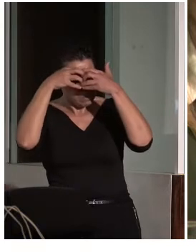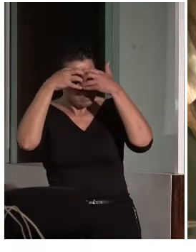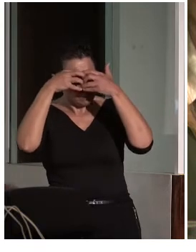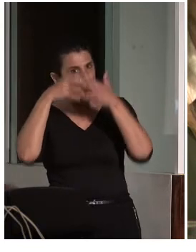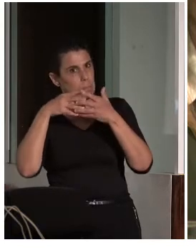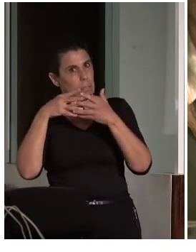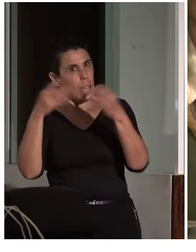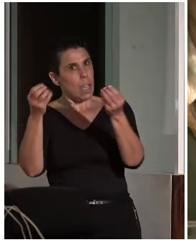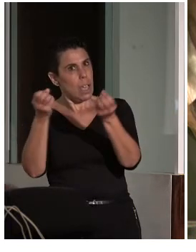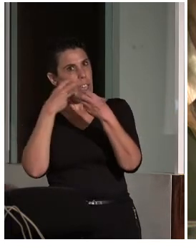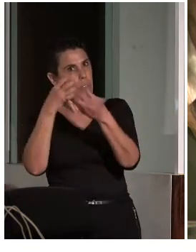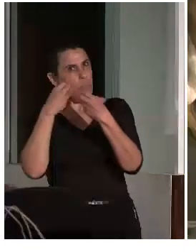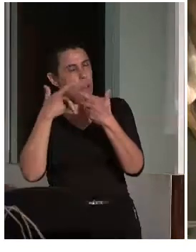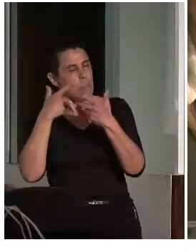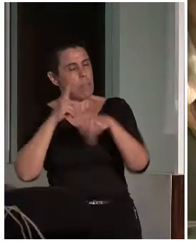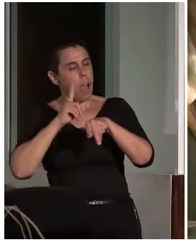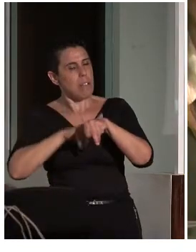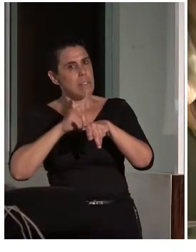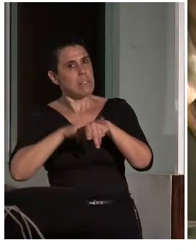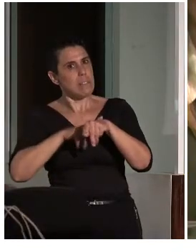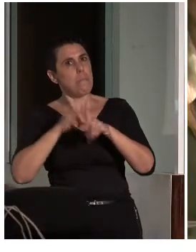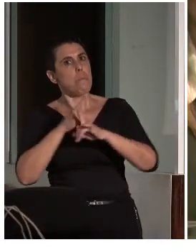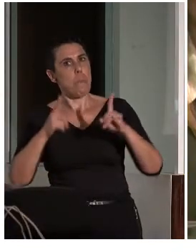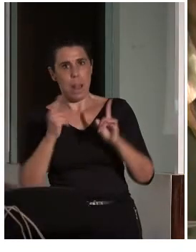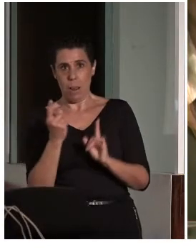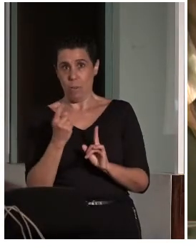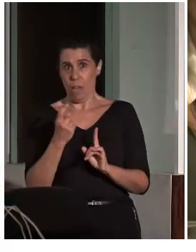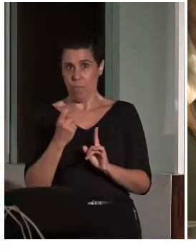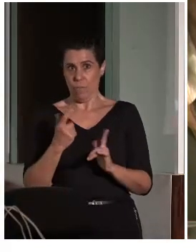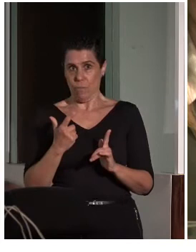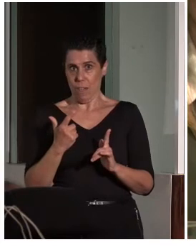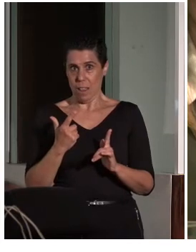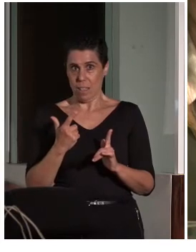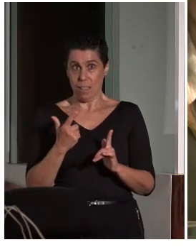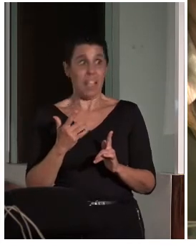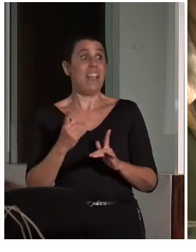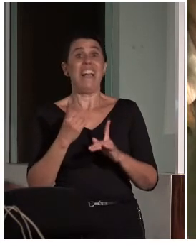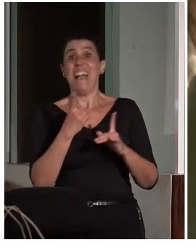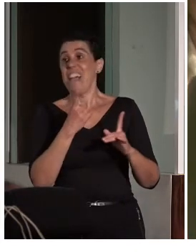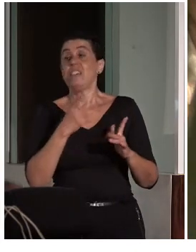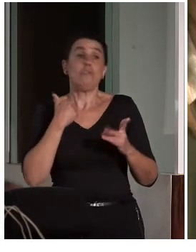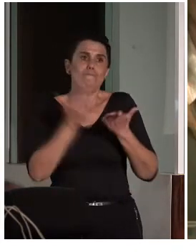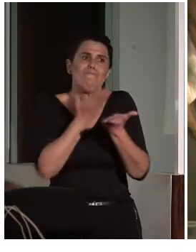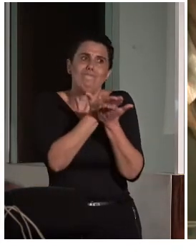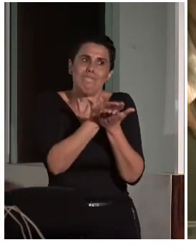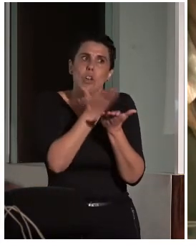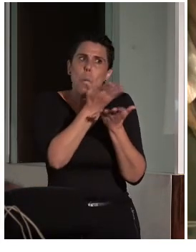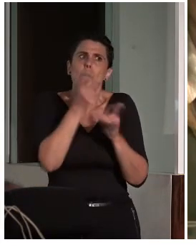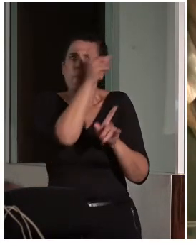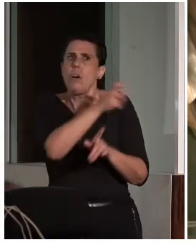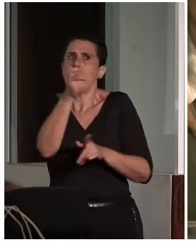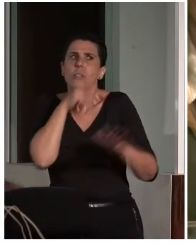procesamos un poco más lento que el resto. Por lo tanto, una de las cosas que rogaríamos a las personas que gestionan el patrimonio, tanto